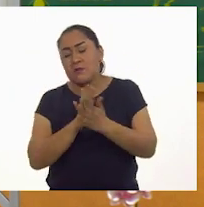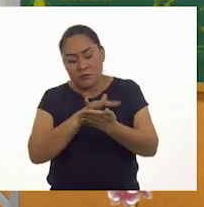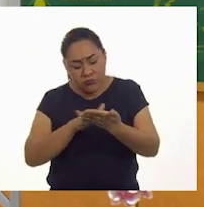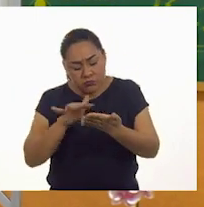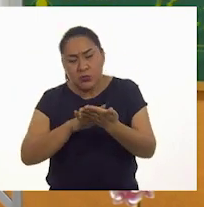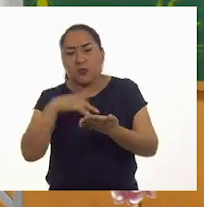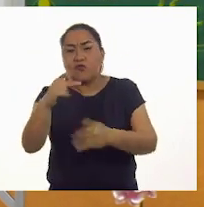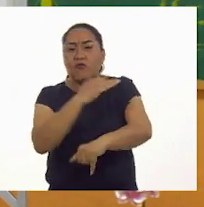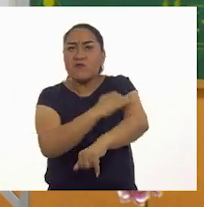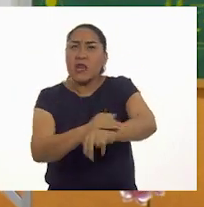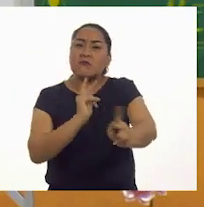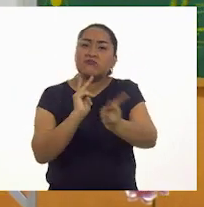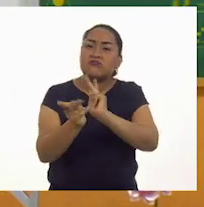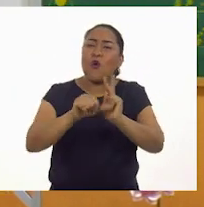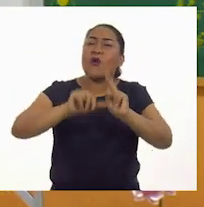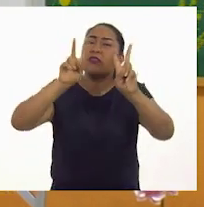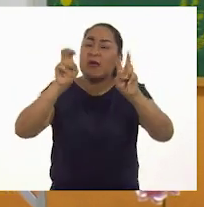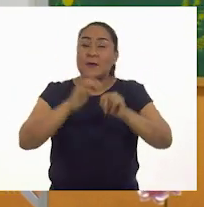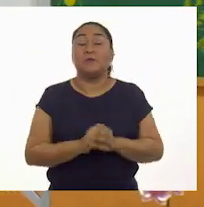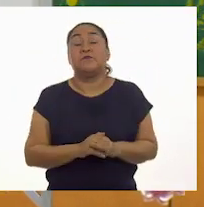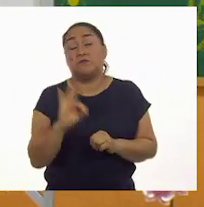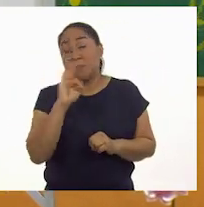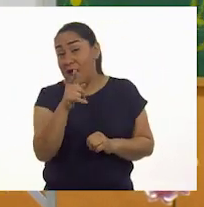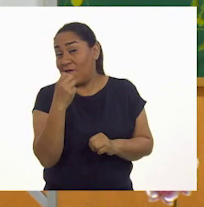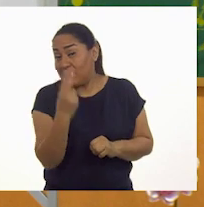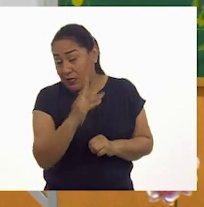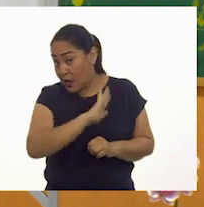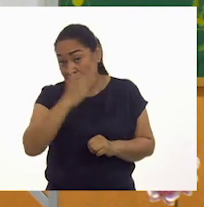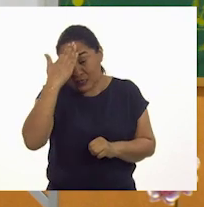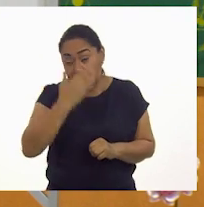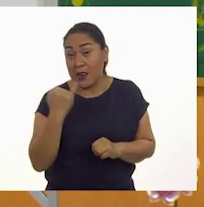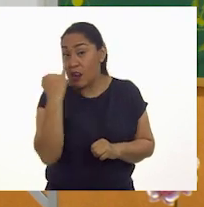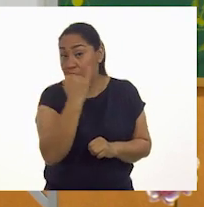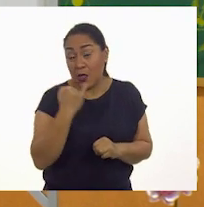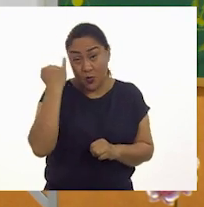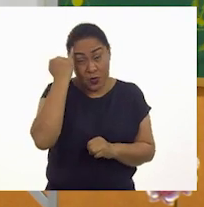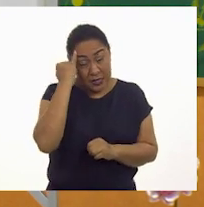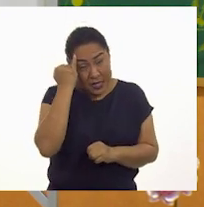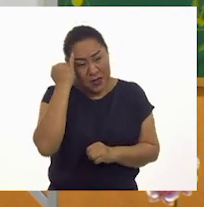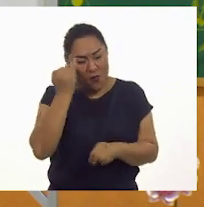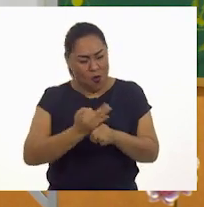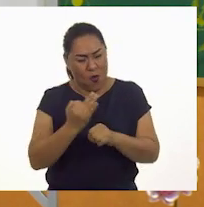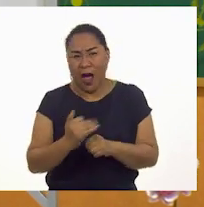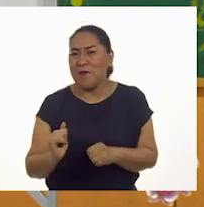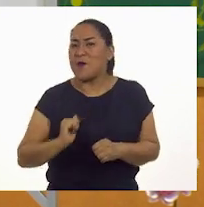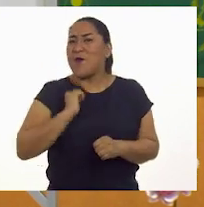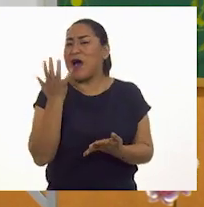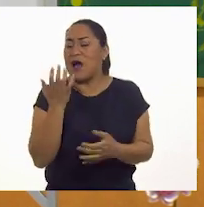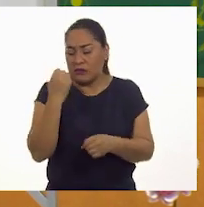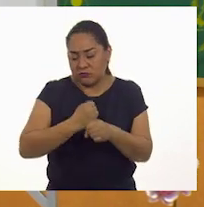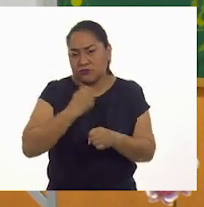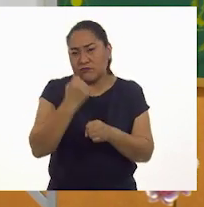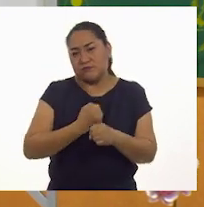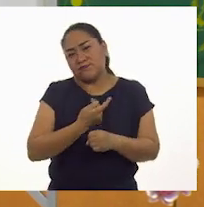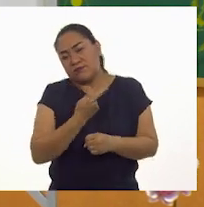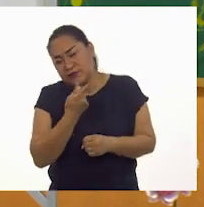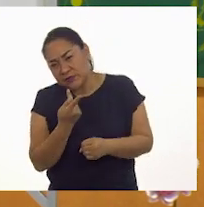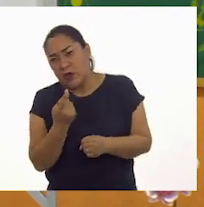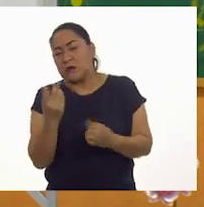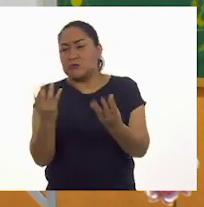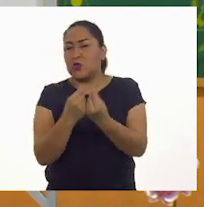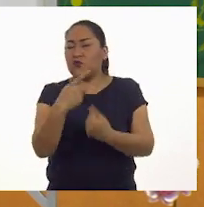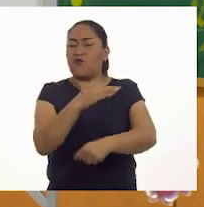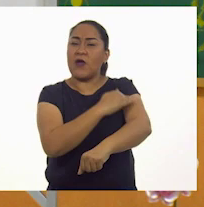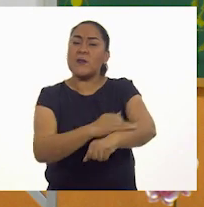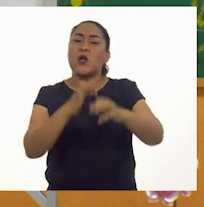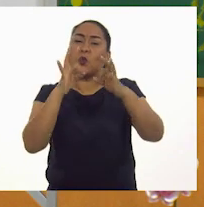tema del día de hoy con tu familia. Si tienes la fortuna de hablar una lengua indígena, aprovecha también este momento para practicarla y platica con tu